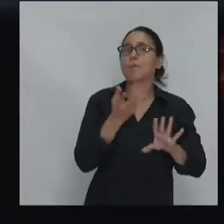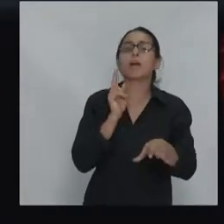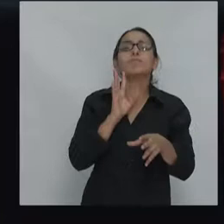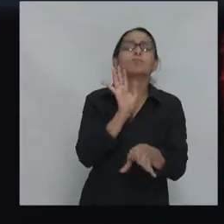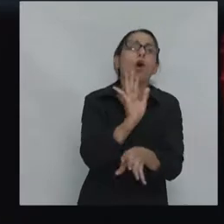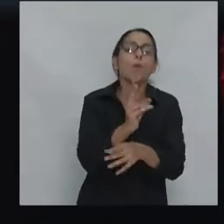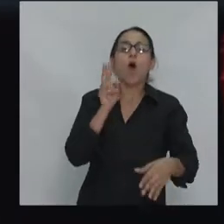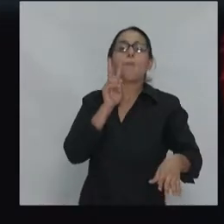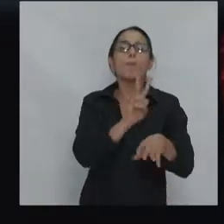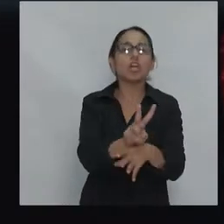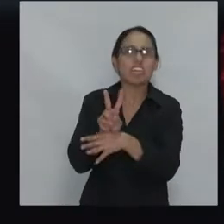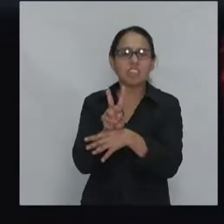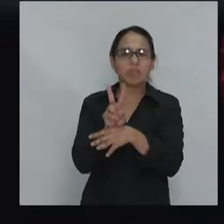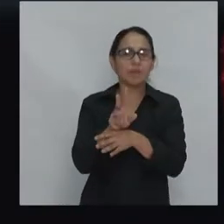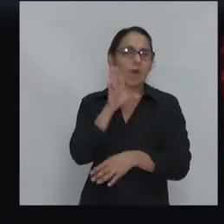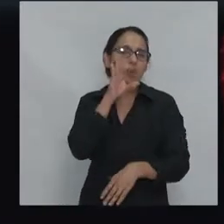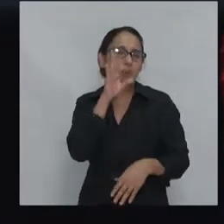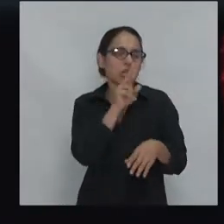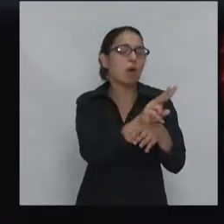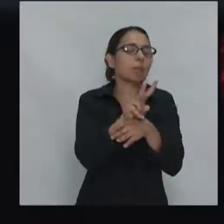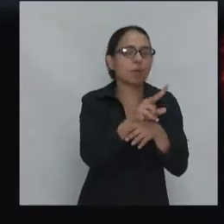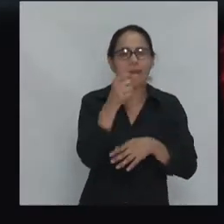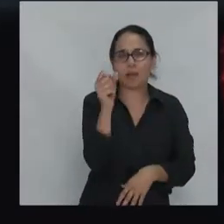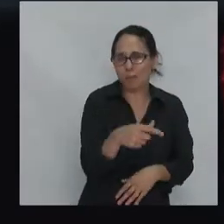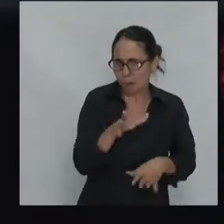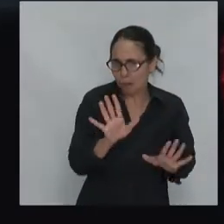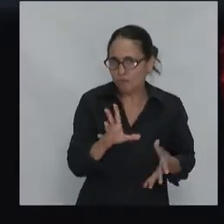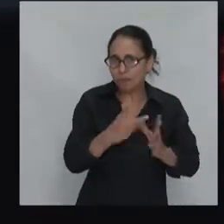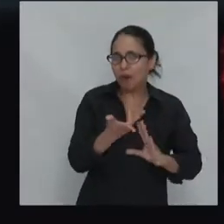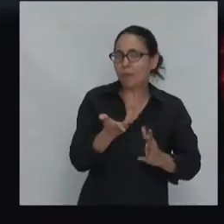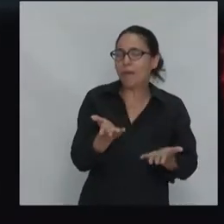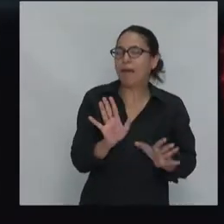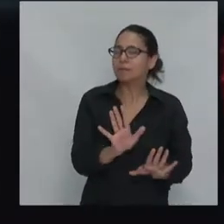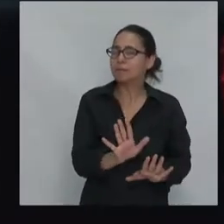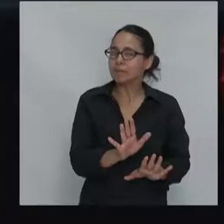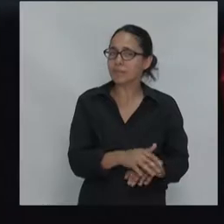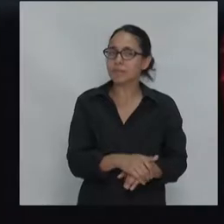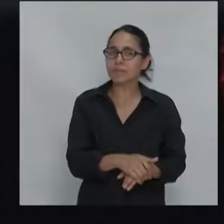vulgar con ese chantaje está